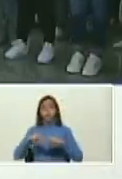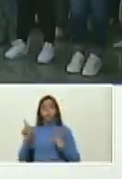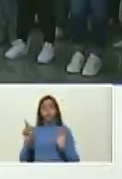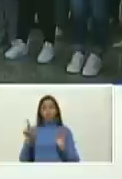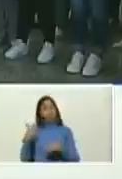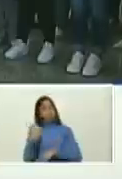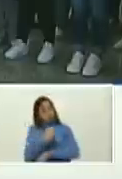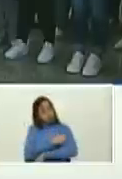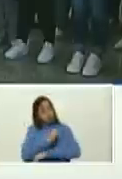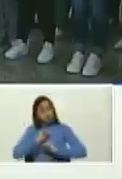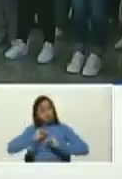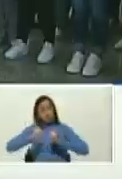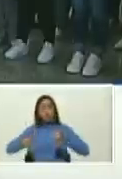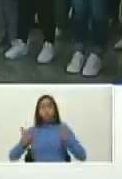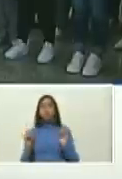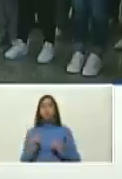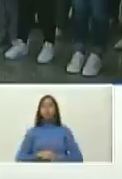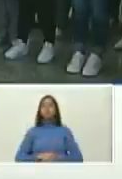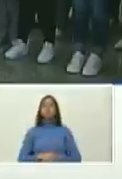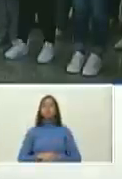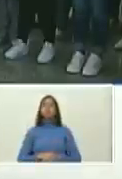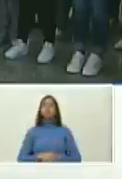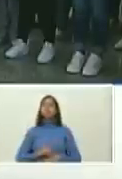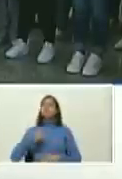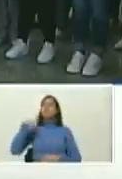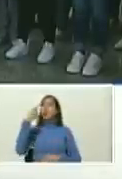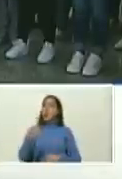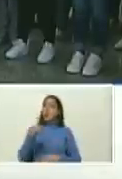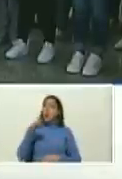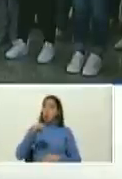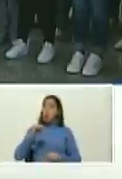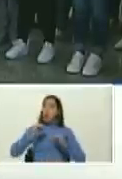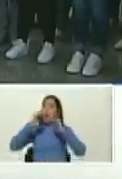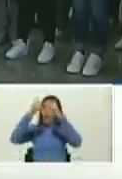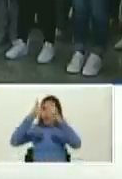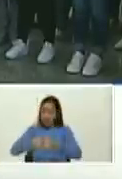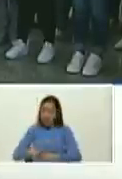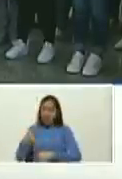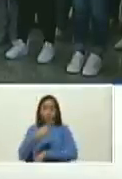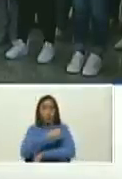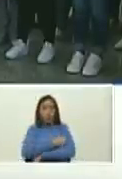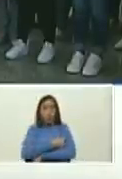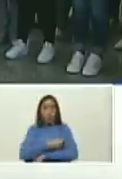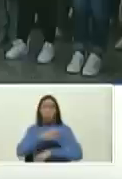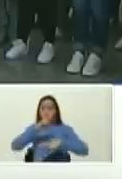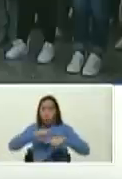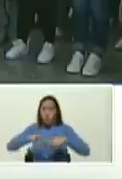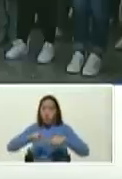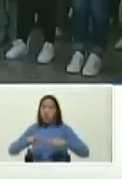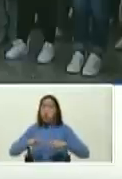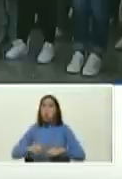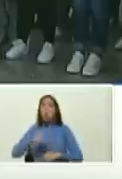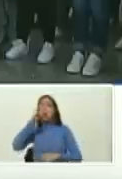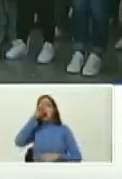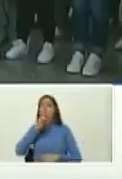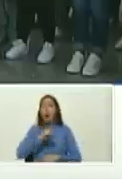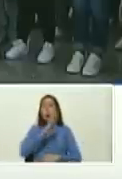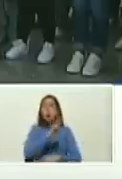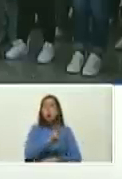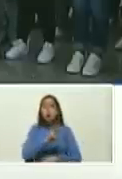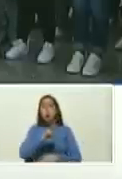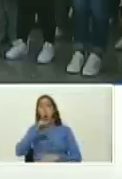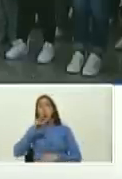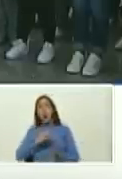en edad de ser vacunada a partir de mañana empezamos la vacunación de niños y niñas de dos años en